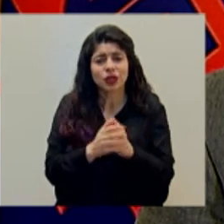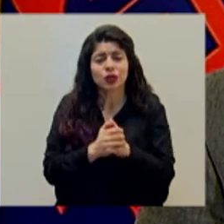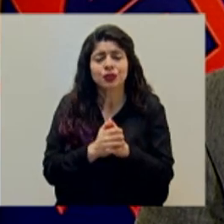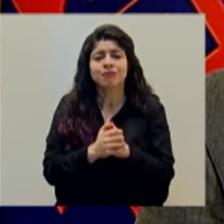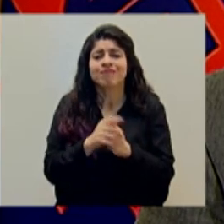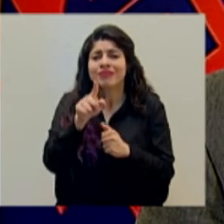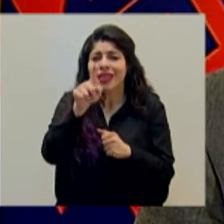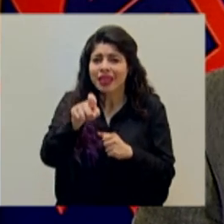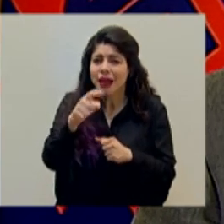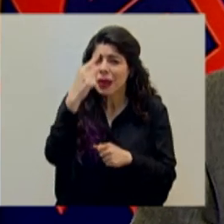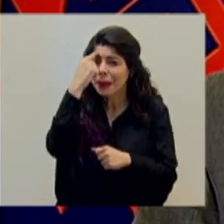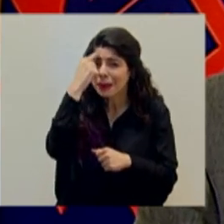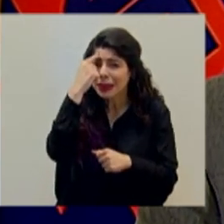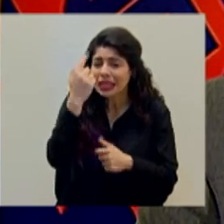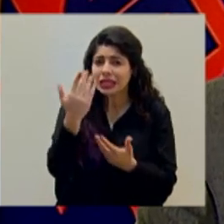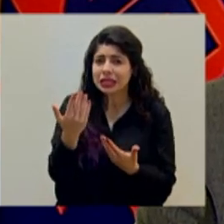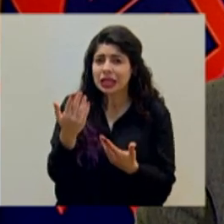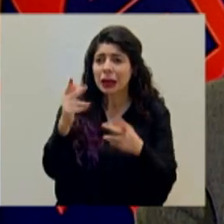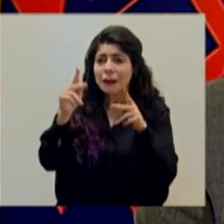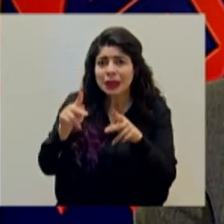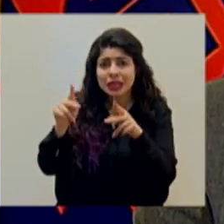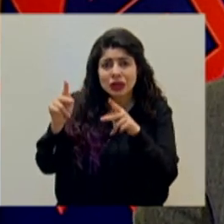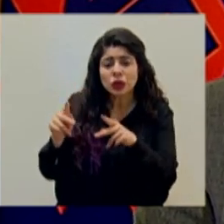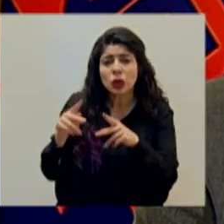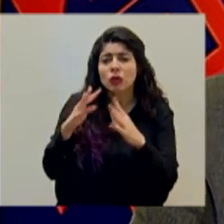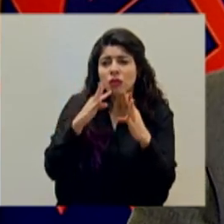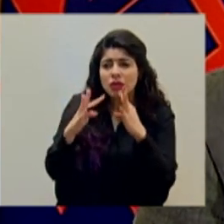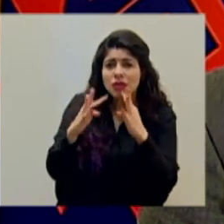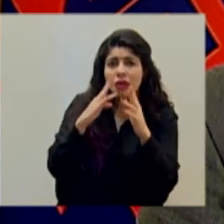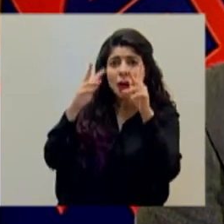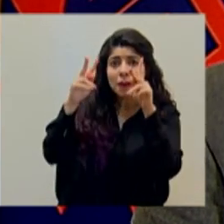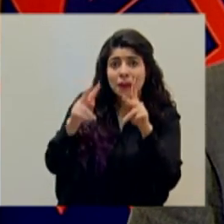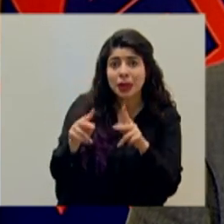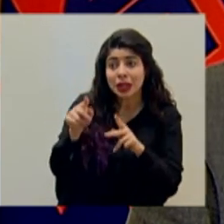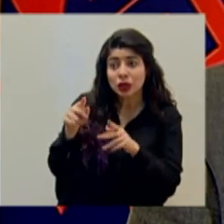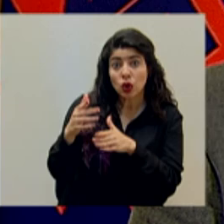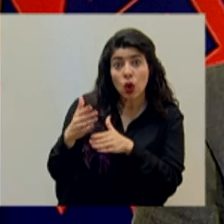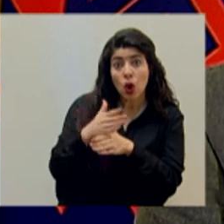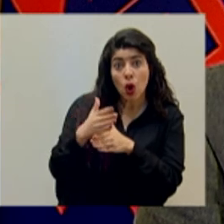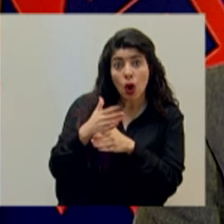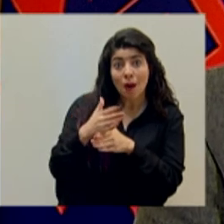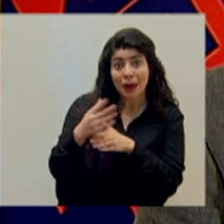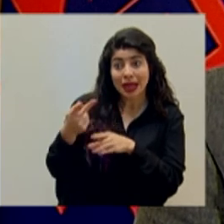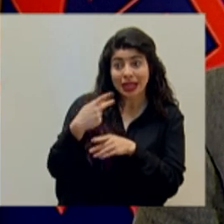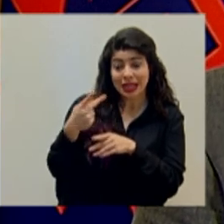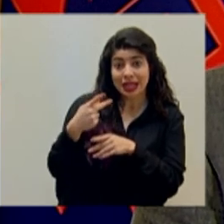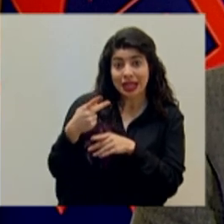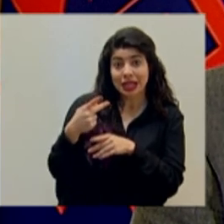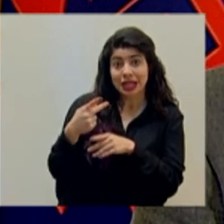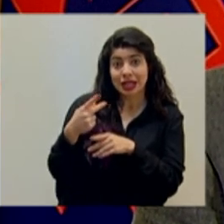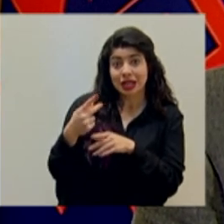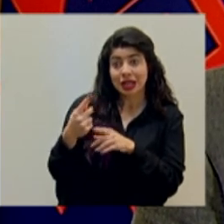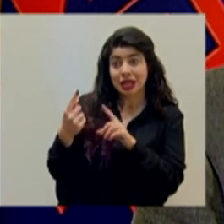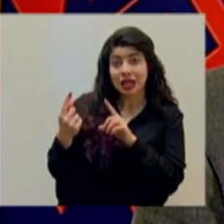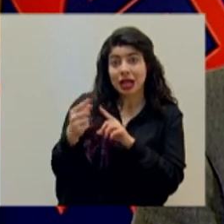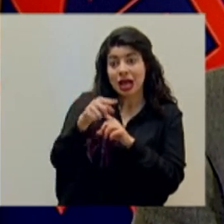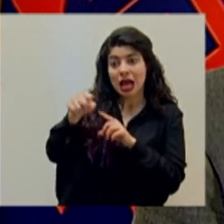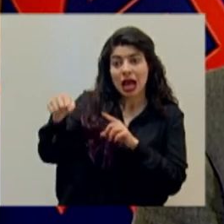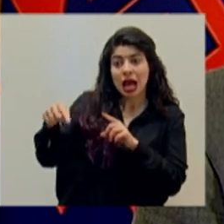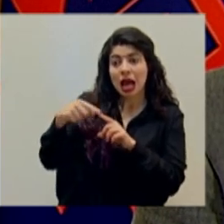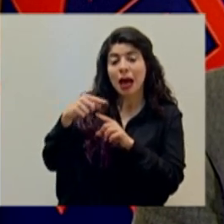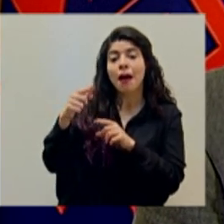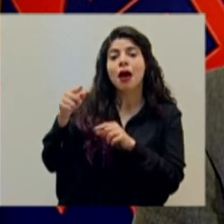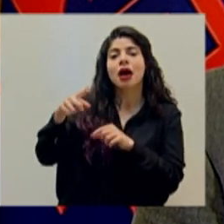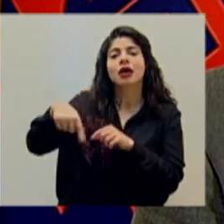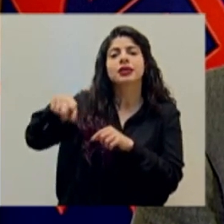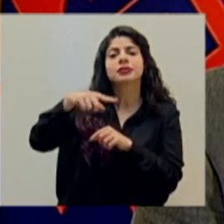pensar en las personas y conversar con las personas que vamos a compartir cerca de cada una de ellas, van a participar